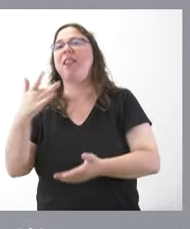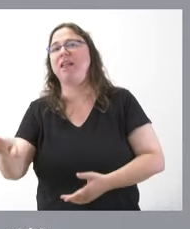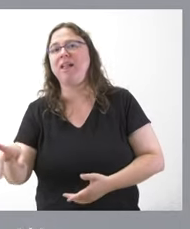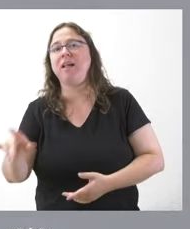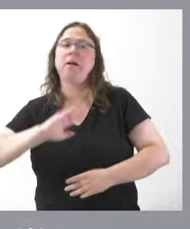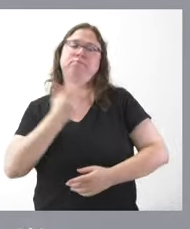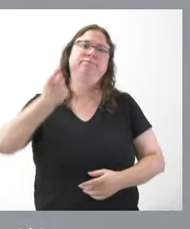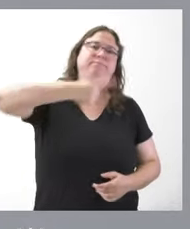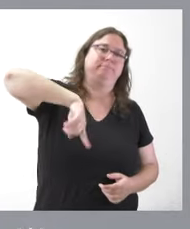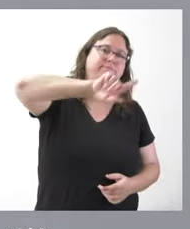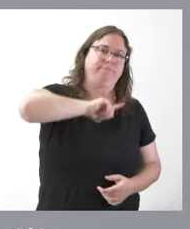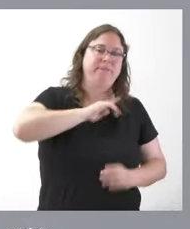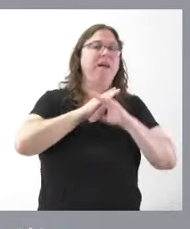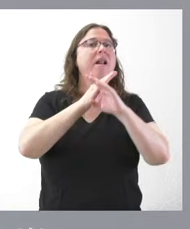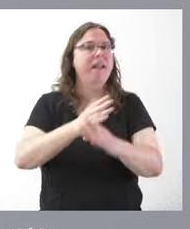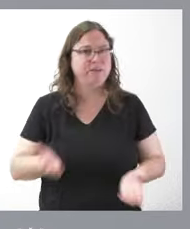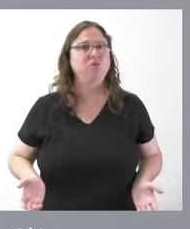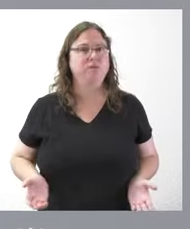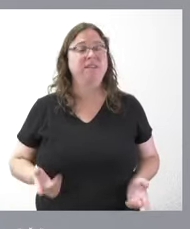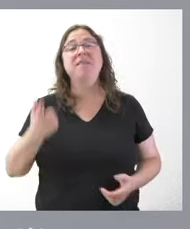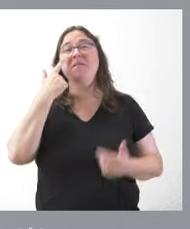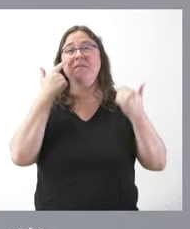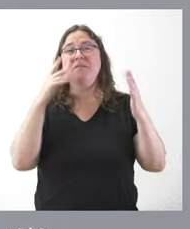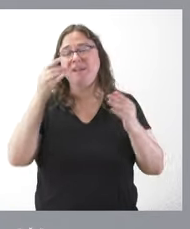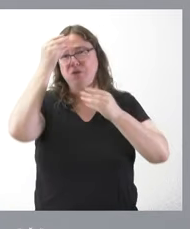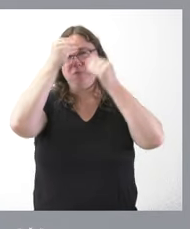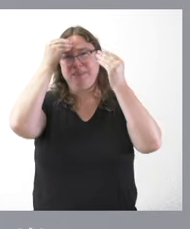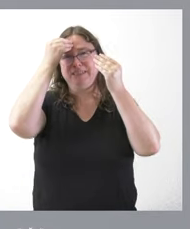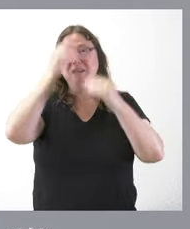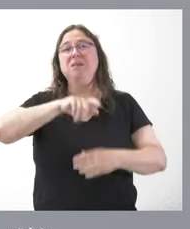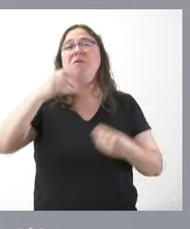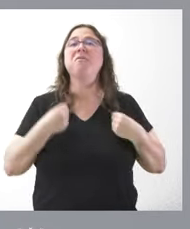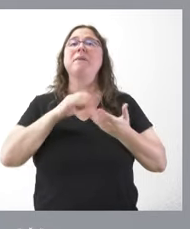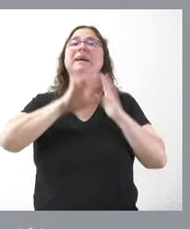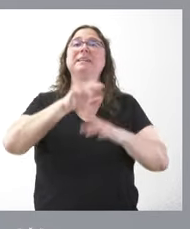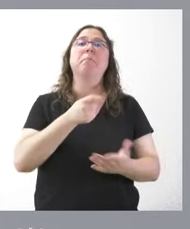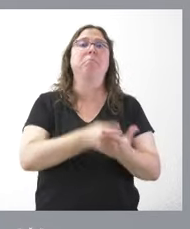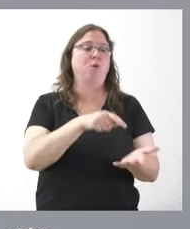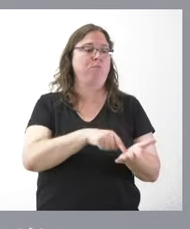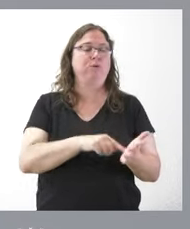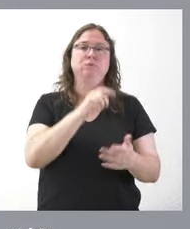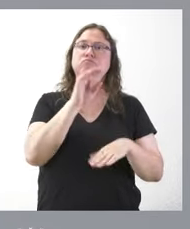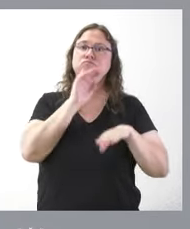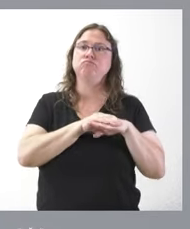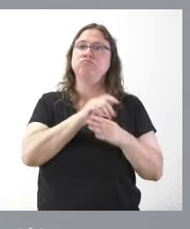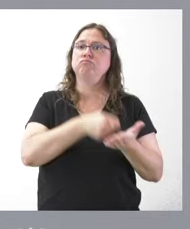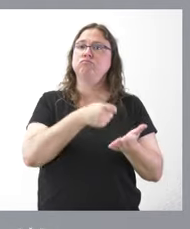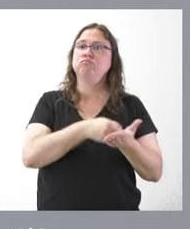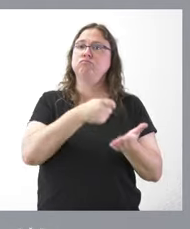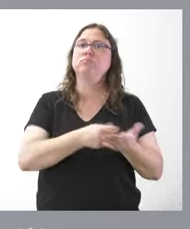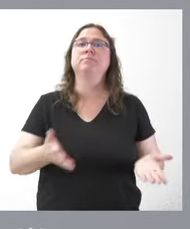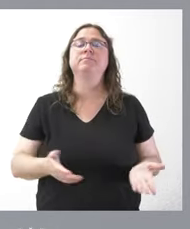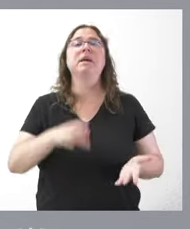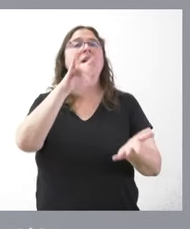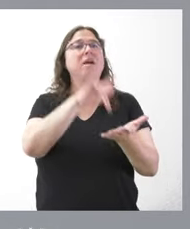perjuicio del resto de comunidades autónomas fíjense ustedes estoy pensando en las gentes de Castilla aunque pagan sus impuestos y que esos